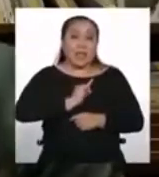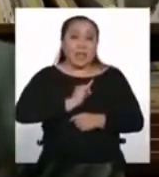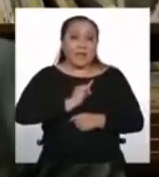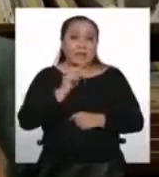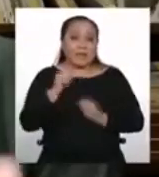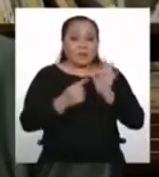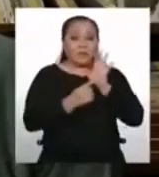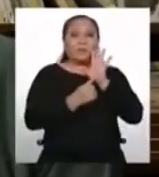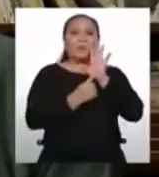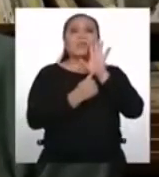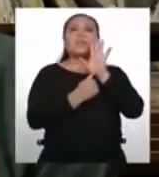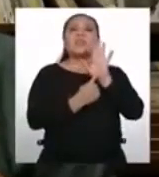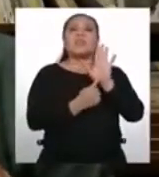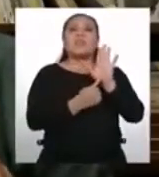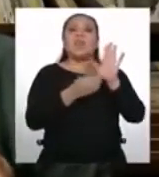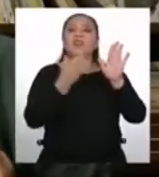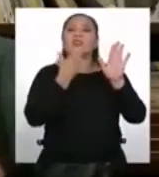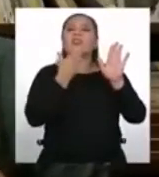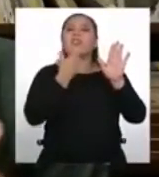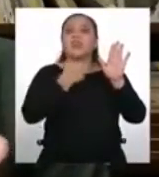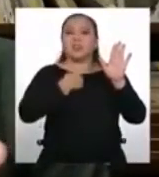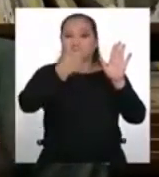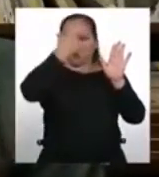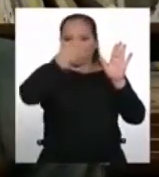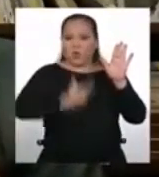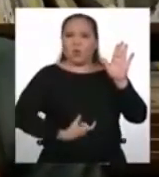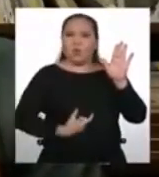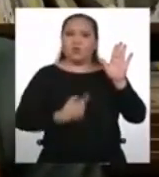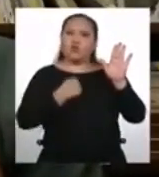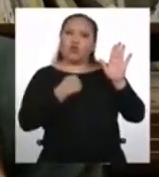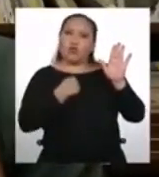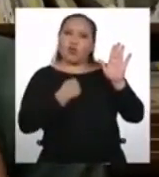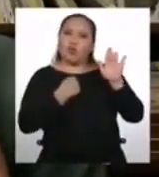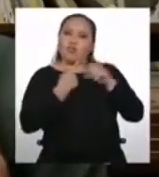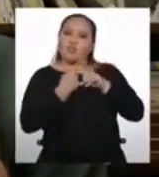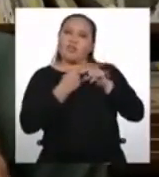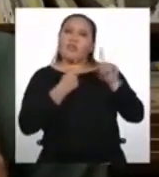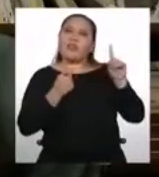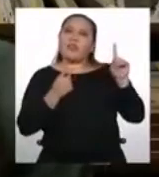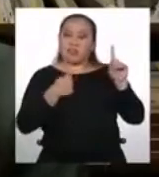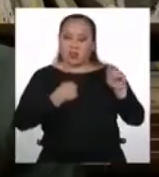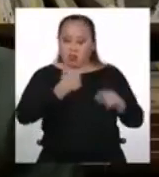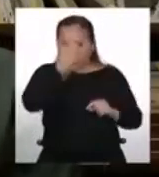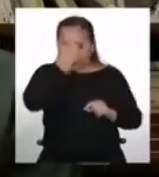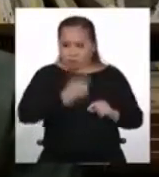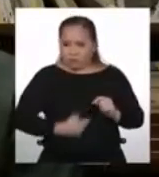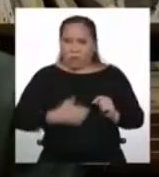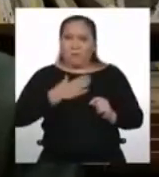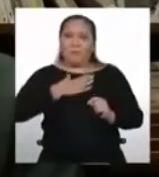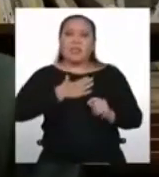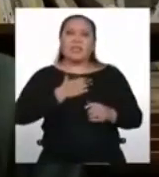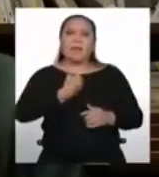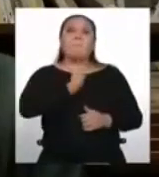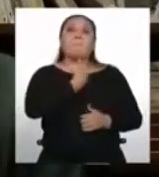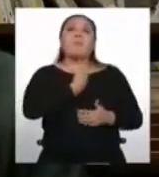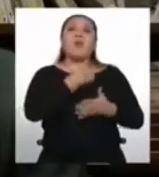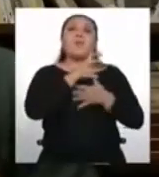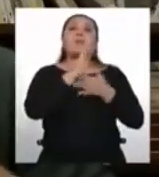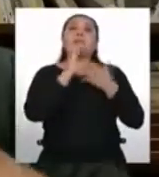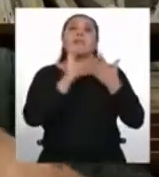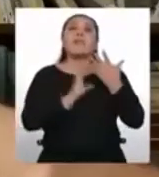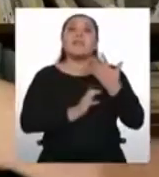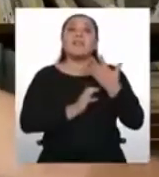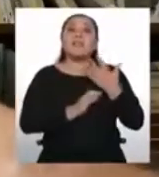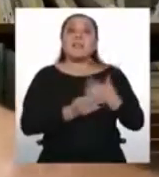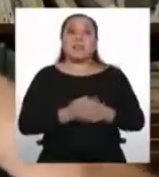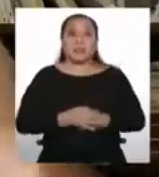que nos presenta ante los demás como distinto, como que nosotros somos quienes somos gracias a la identidad.